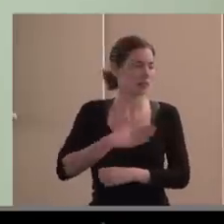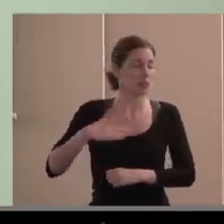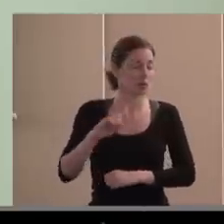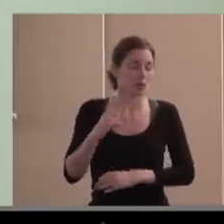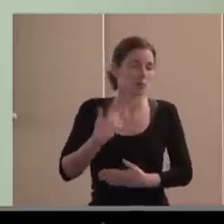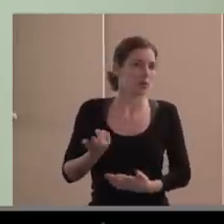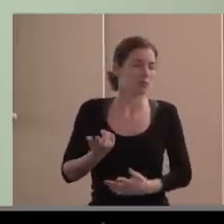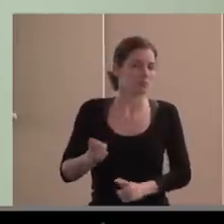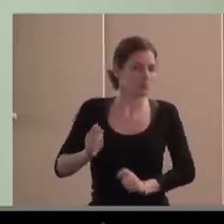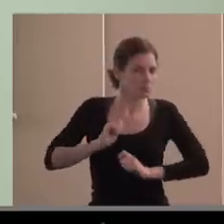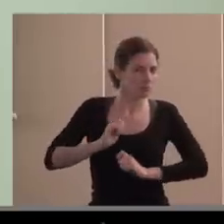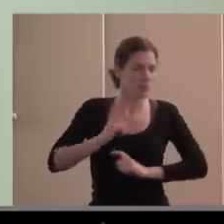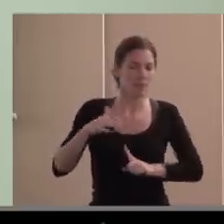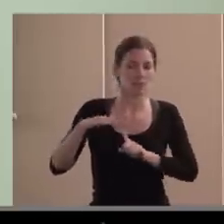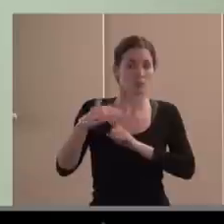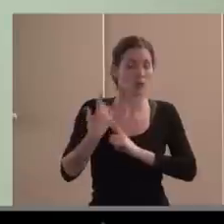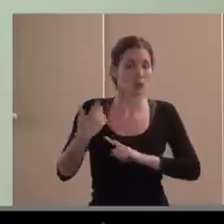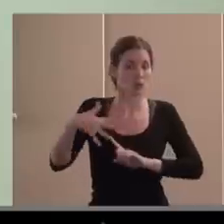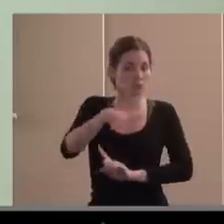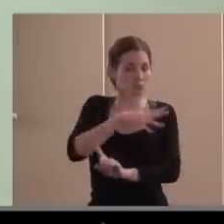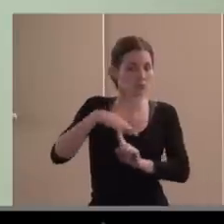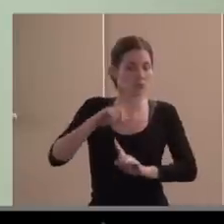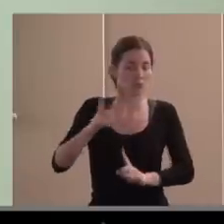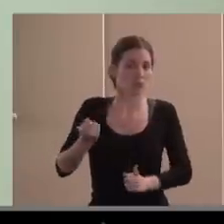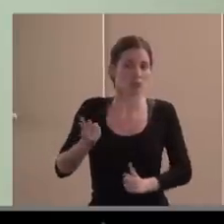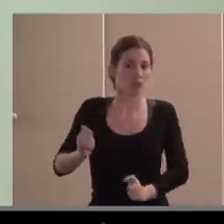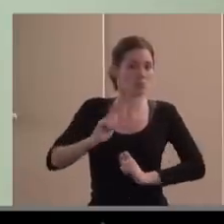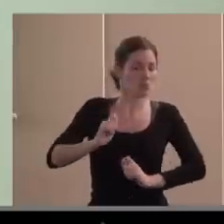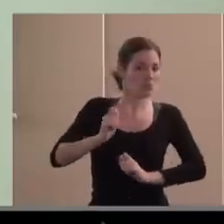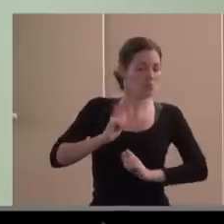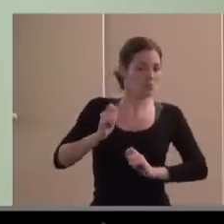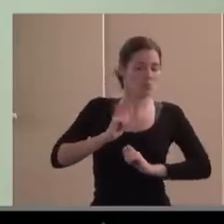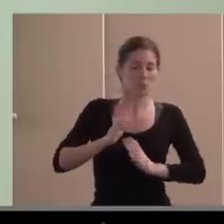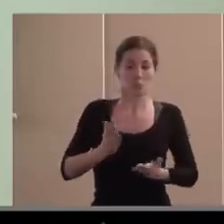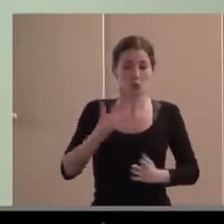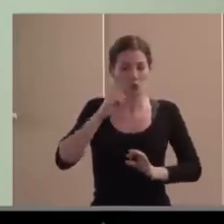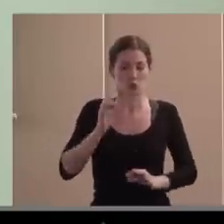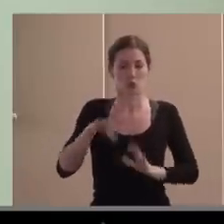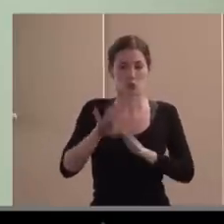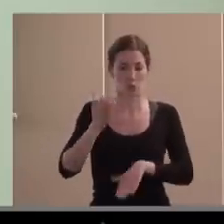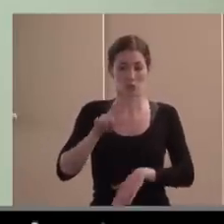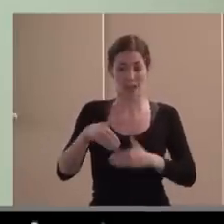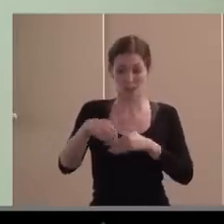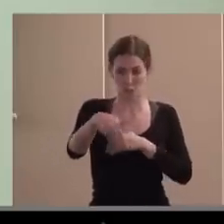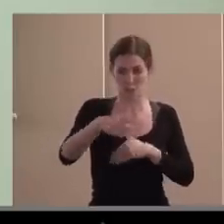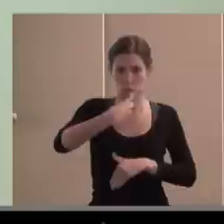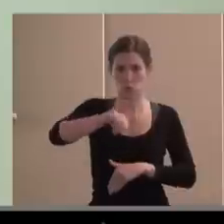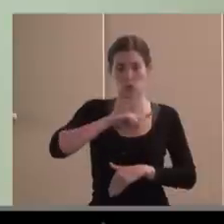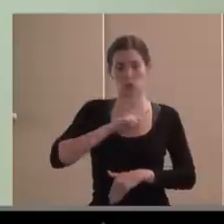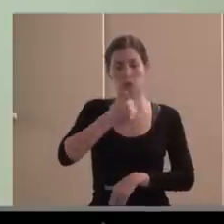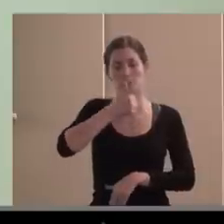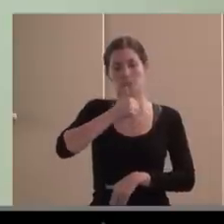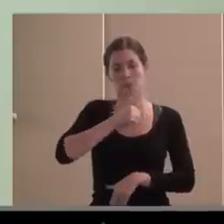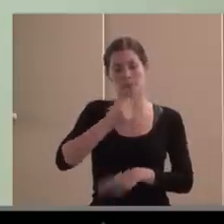te rodean y que pueden más que uno. En el futuro tenemos que ser rehenes de esto, mantenerlo, porque es lo que venimos